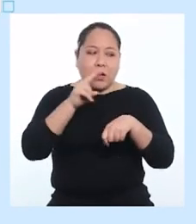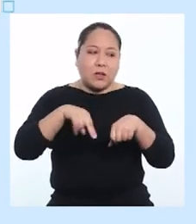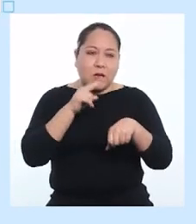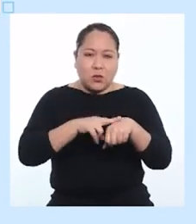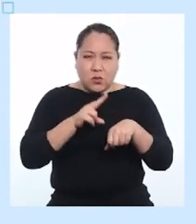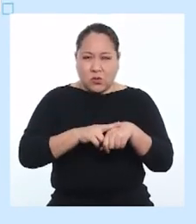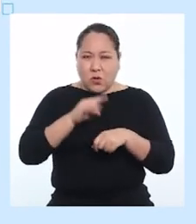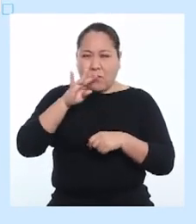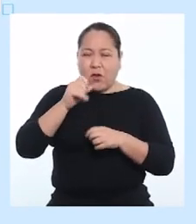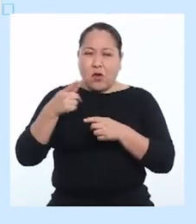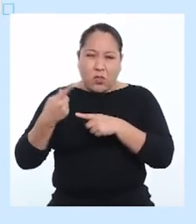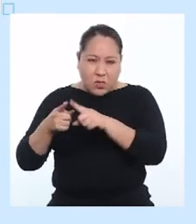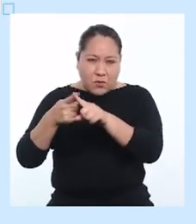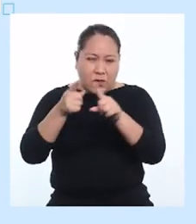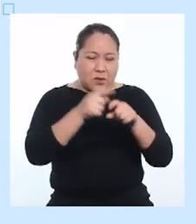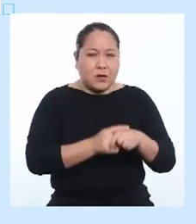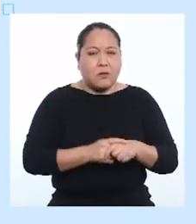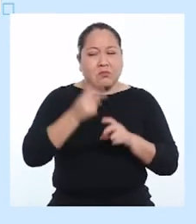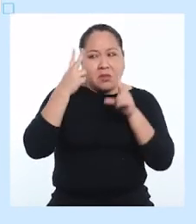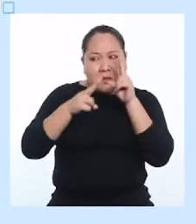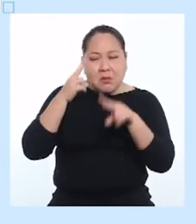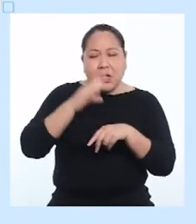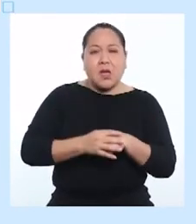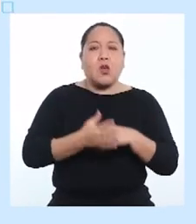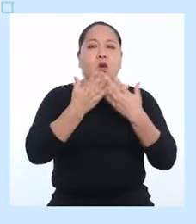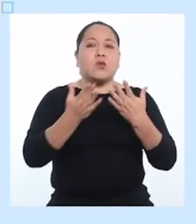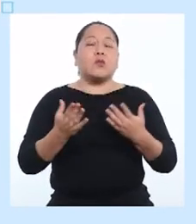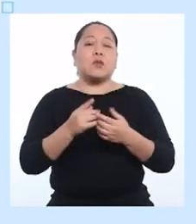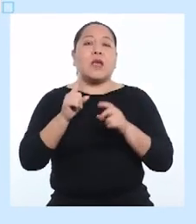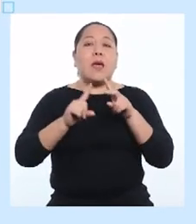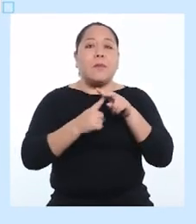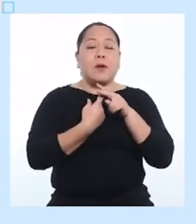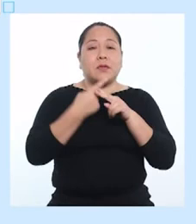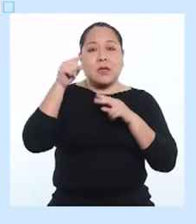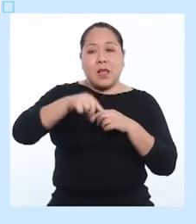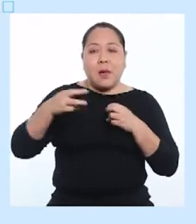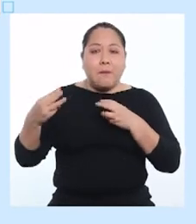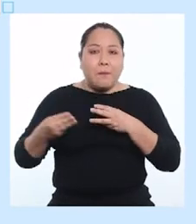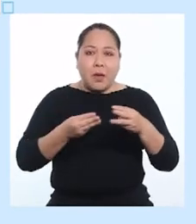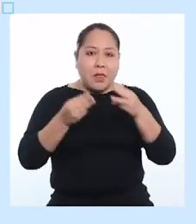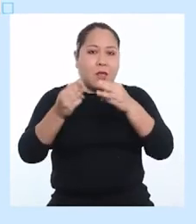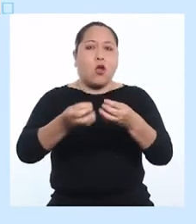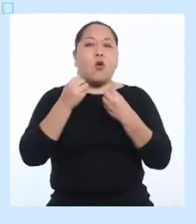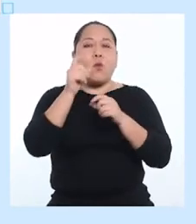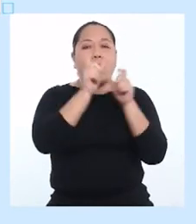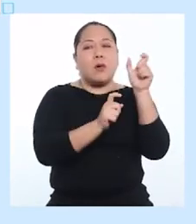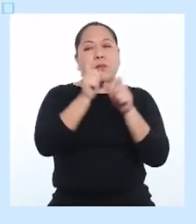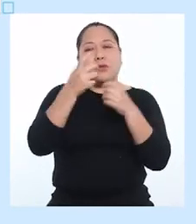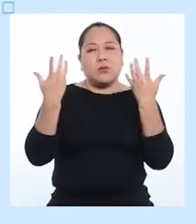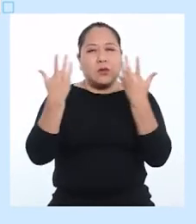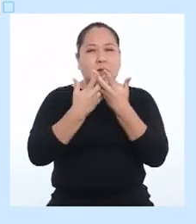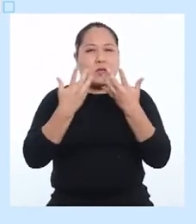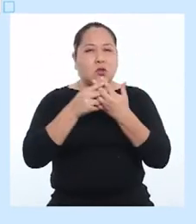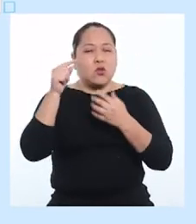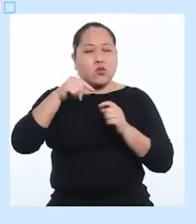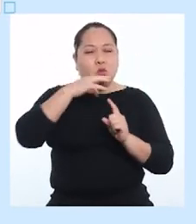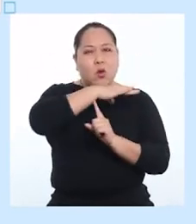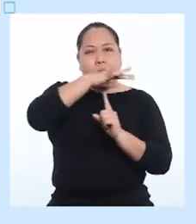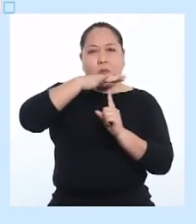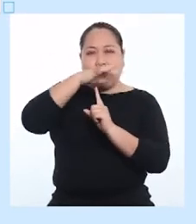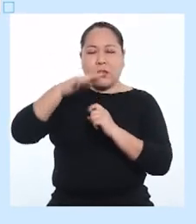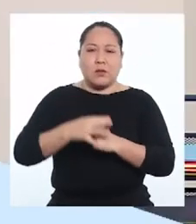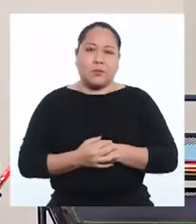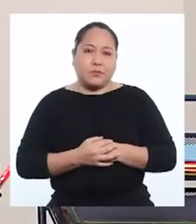y su biodiversidad obedece a factores que tienen su origen en la manera como el ser humano se relaciona con su ambiente.